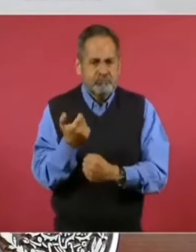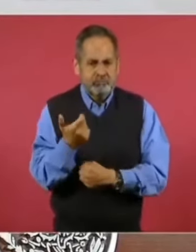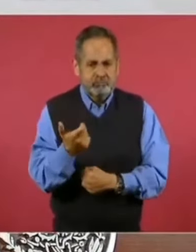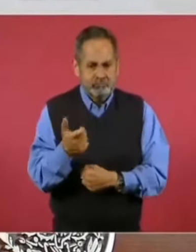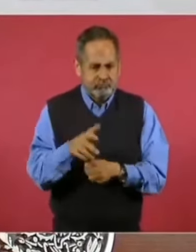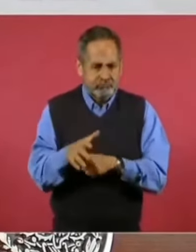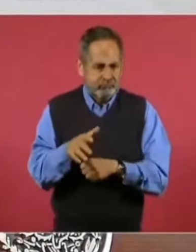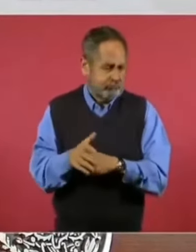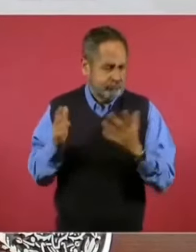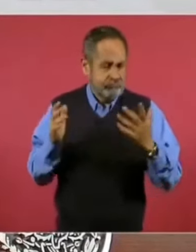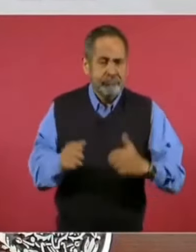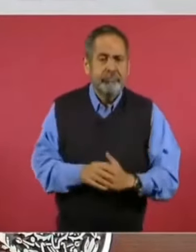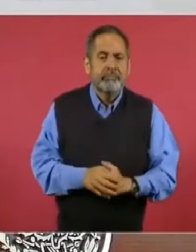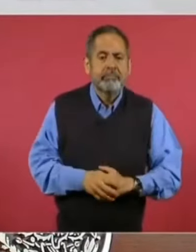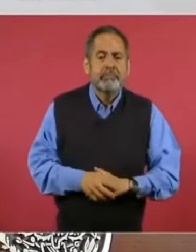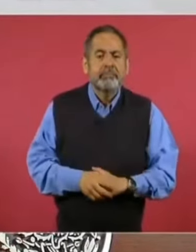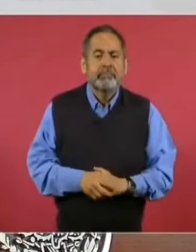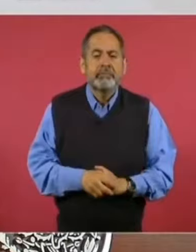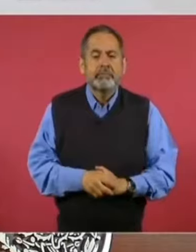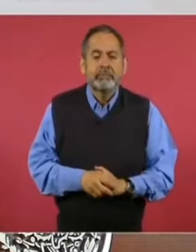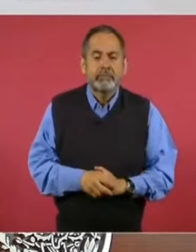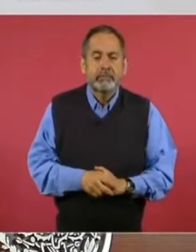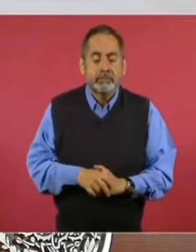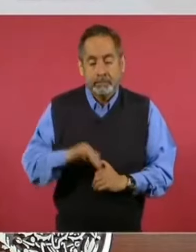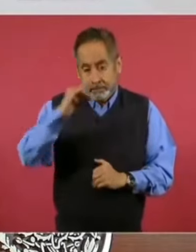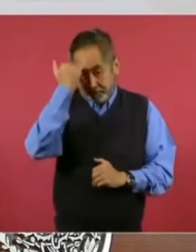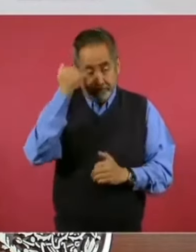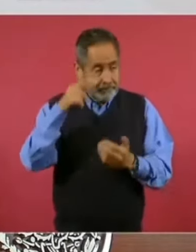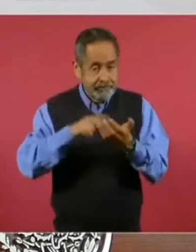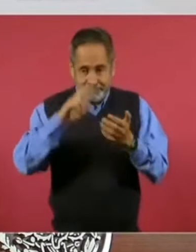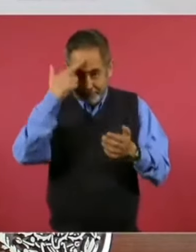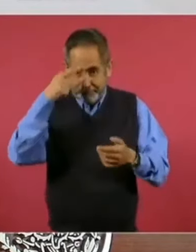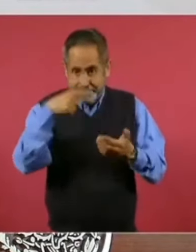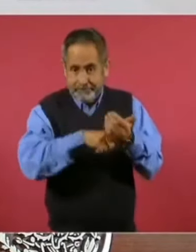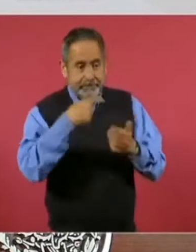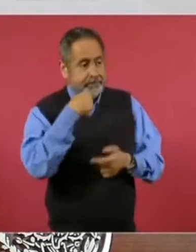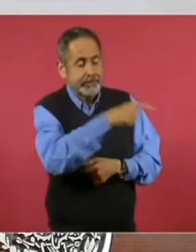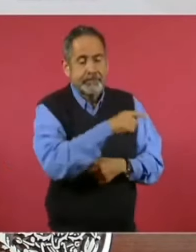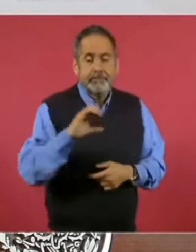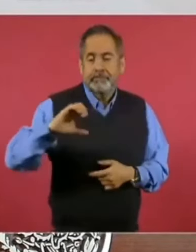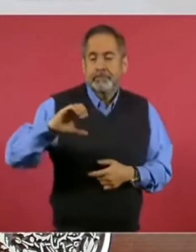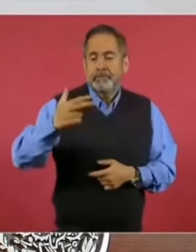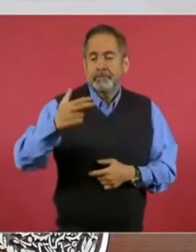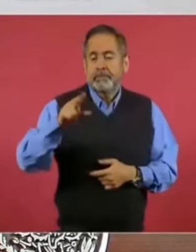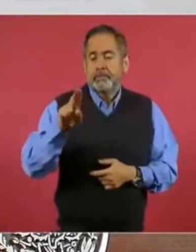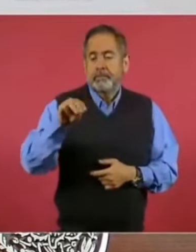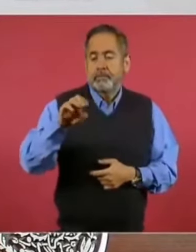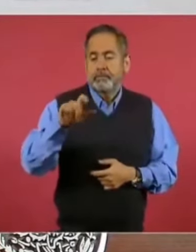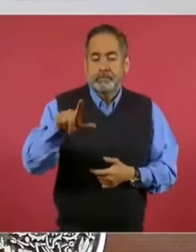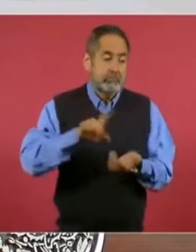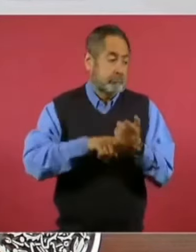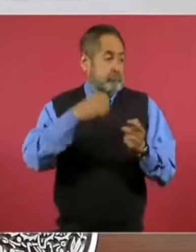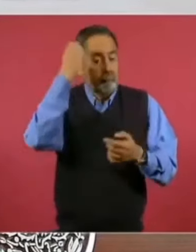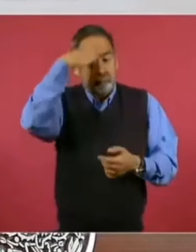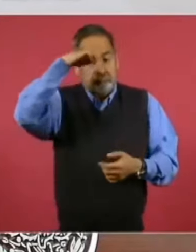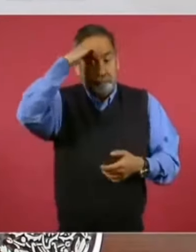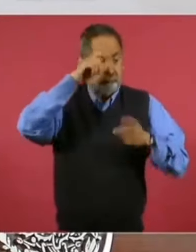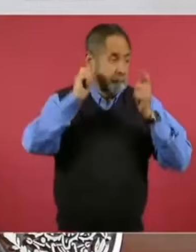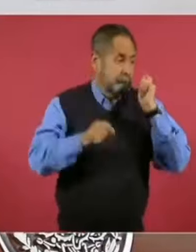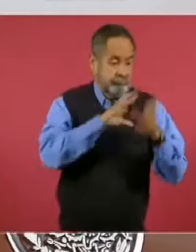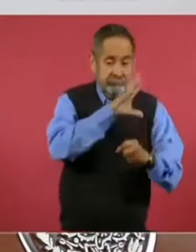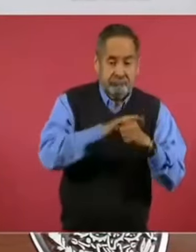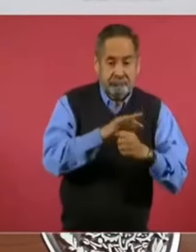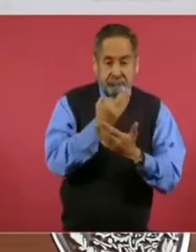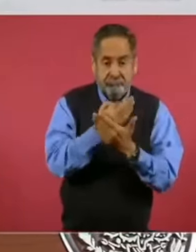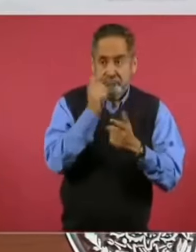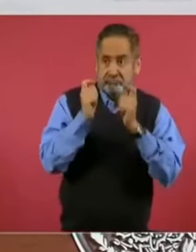lo que decía Chumel, experto en asuntos financieros